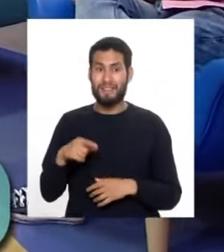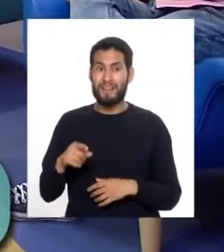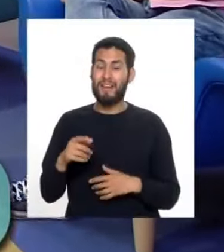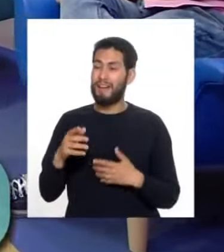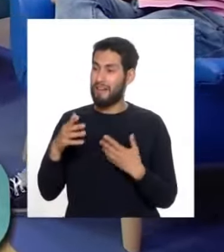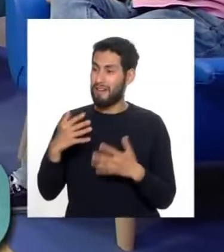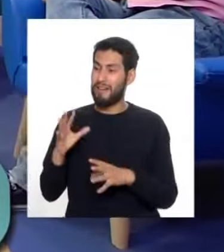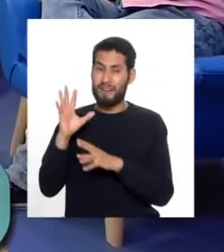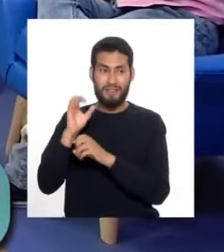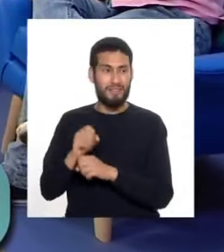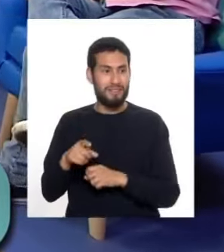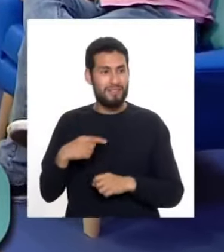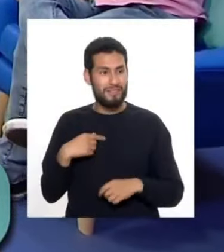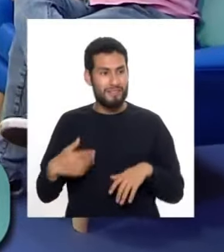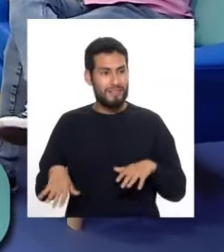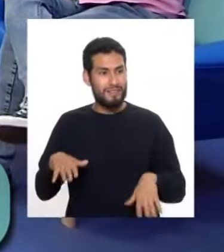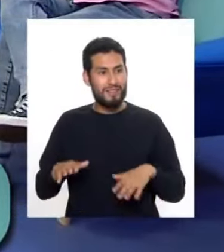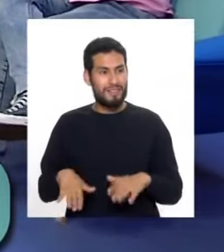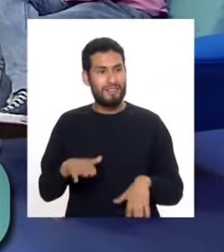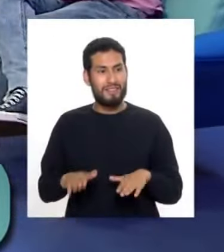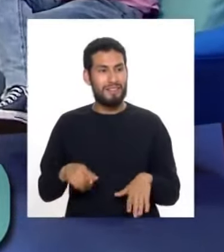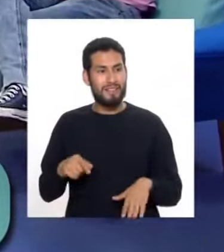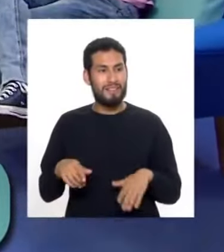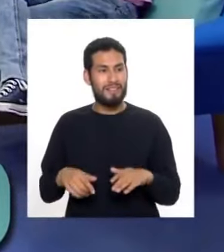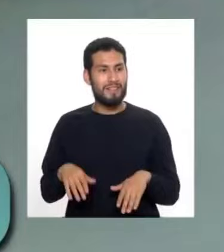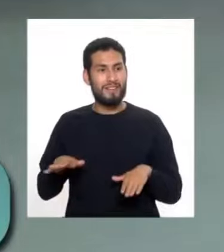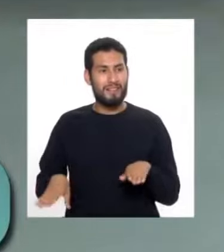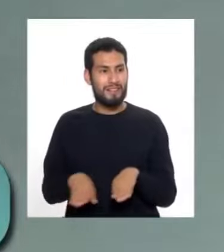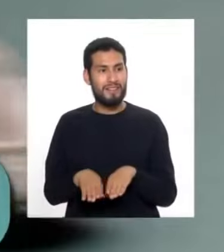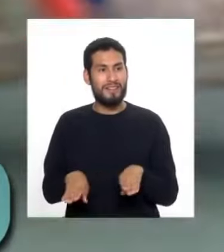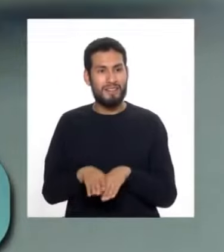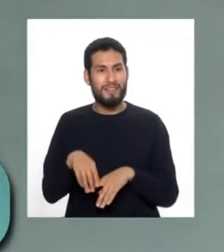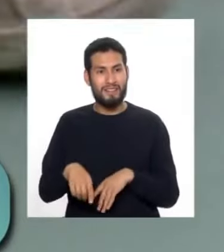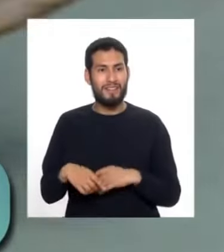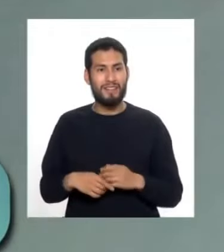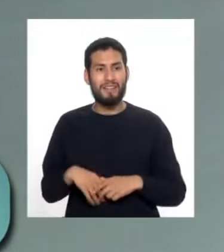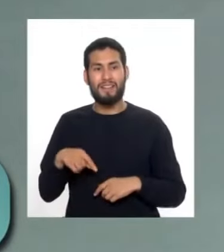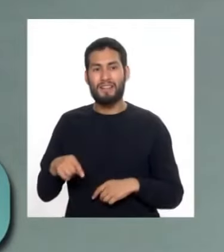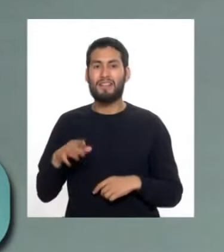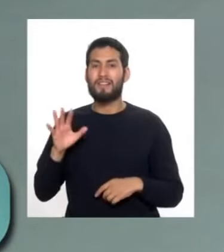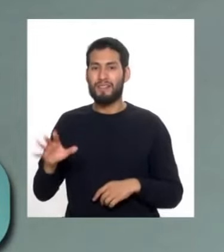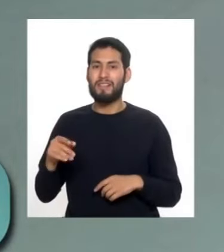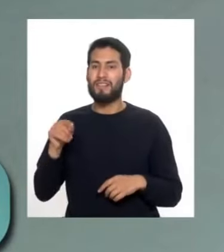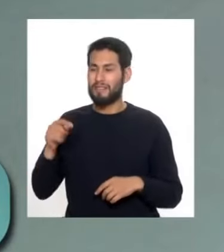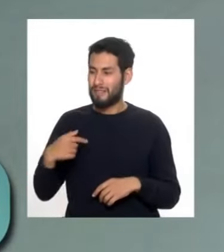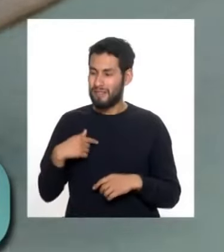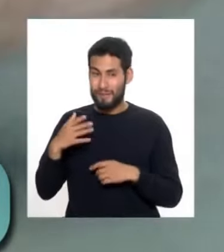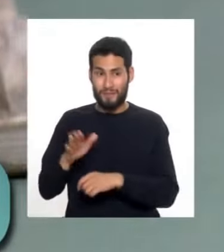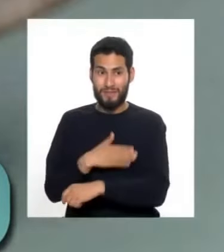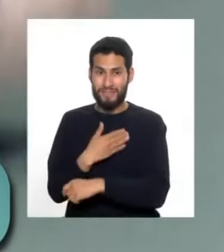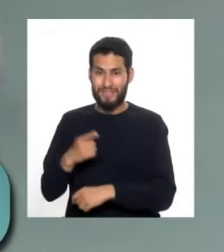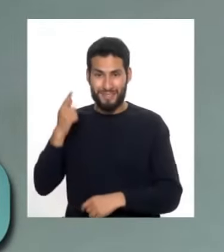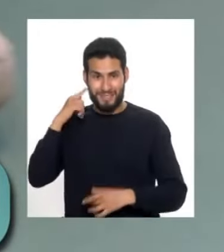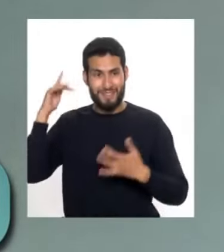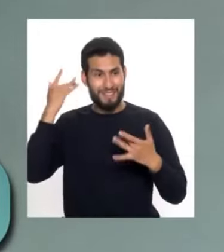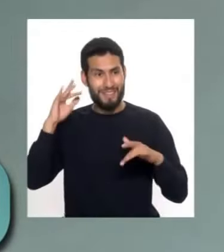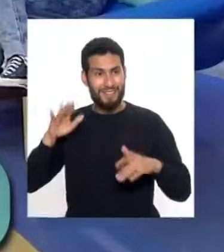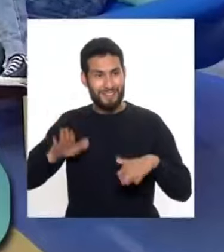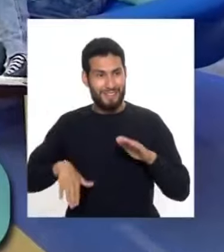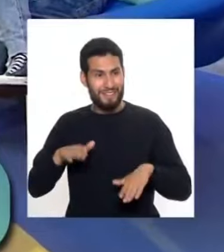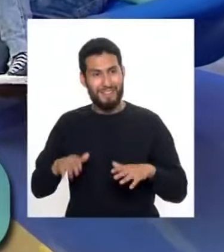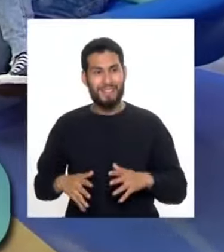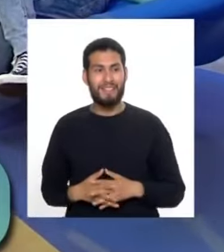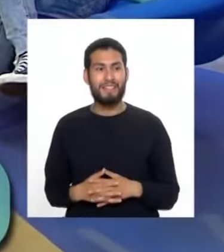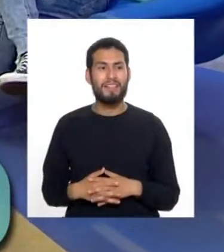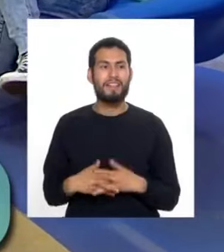tradición, mira, no pueden dejar de mover los piecitos, es parte de lo que somos, ¿no? Y la música está de fondo. Ahora,